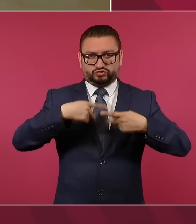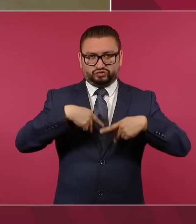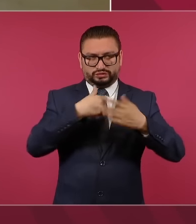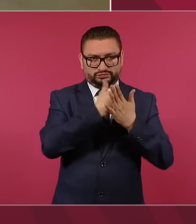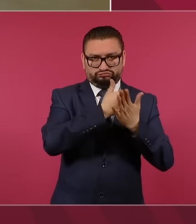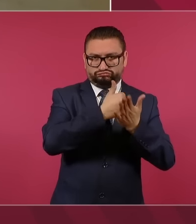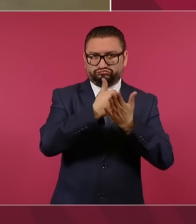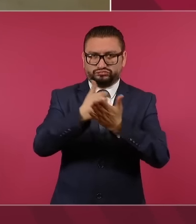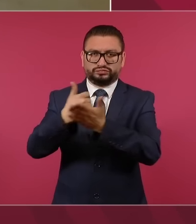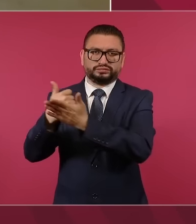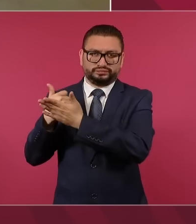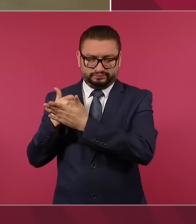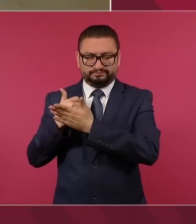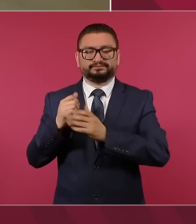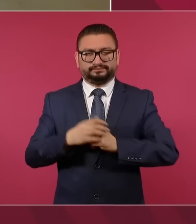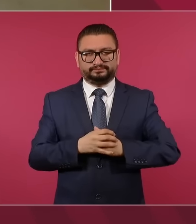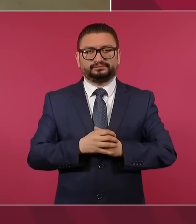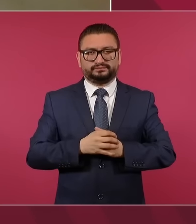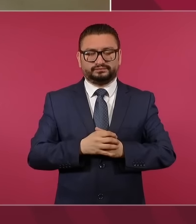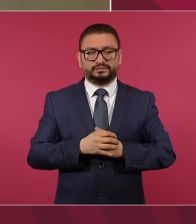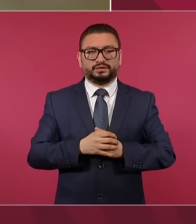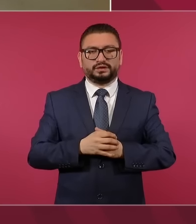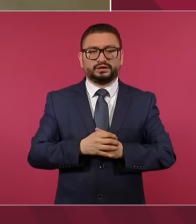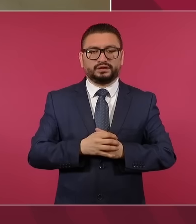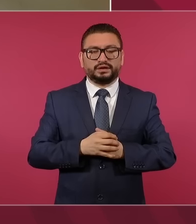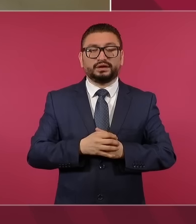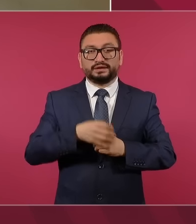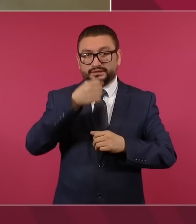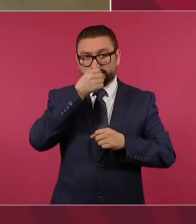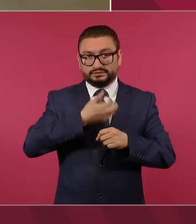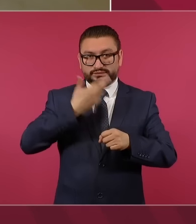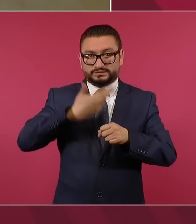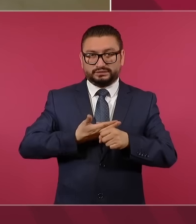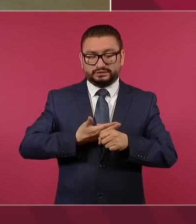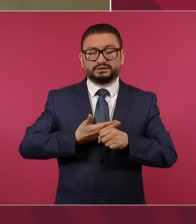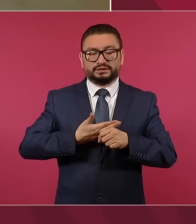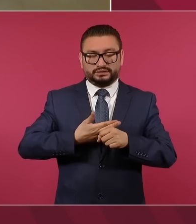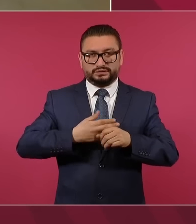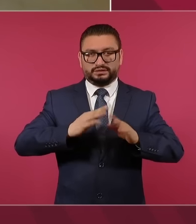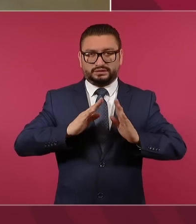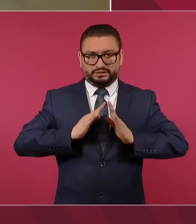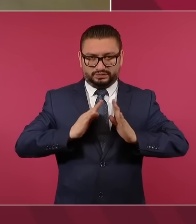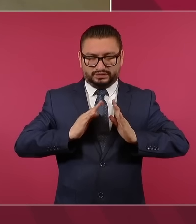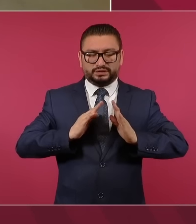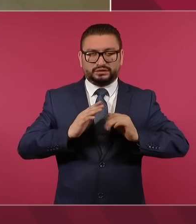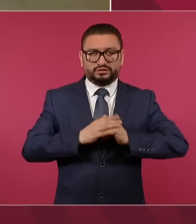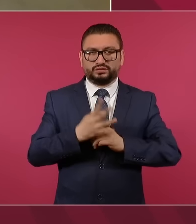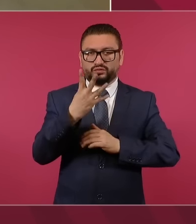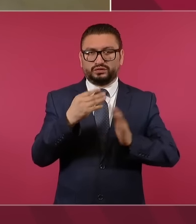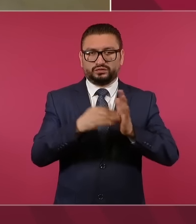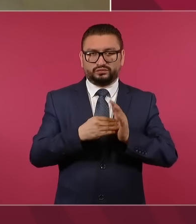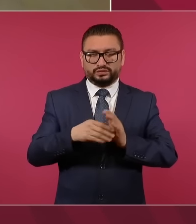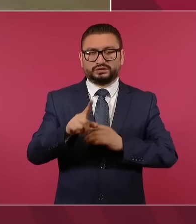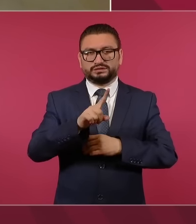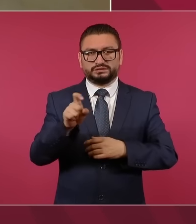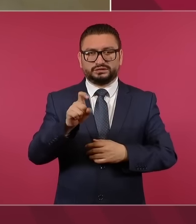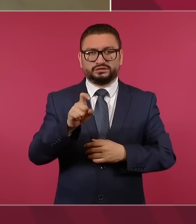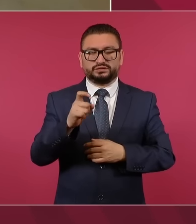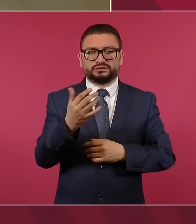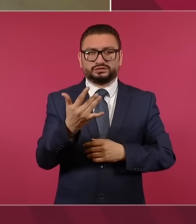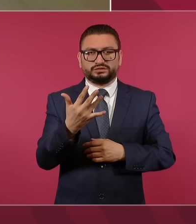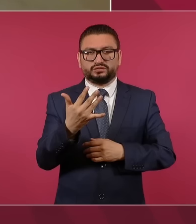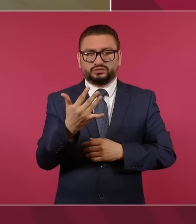respuesta, señor presidente. De la Secretaría de la Defensa Nacional, 4.150